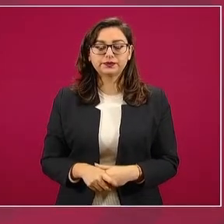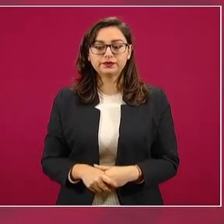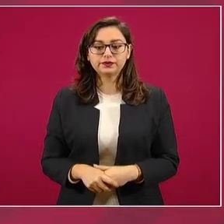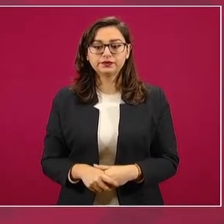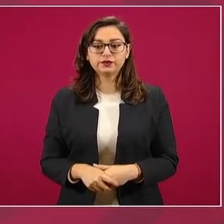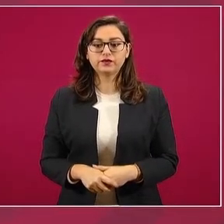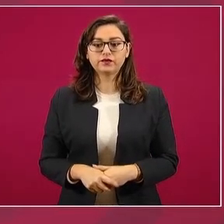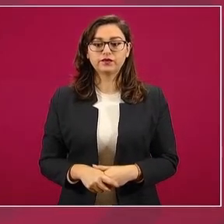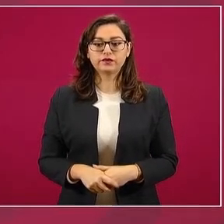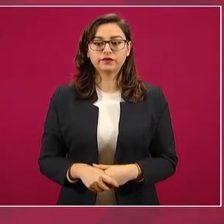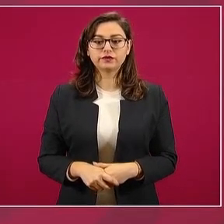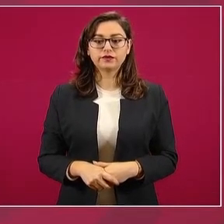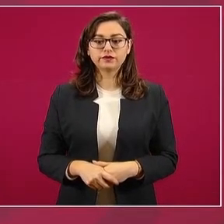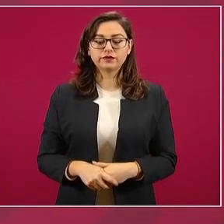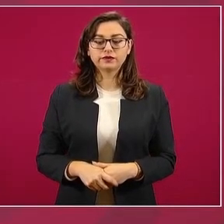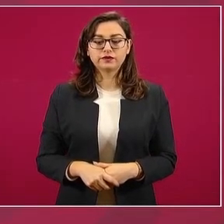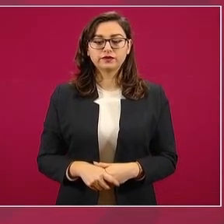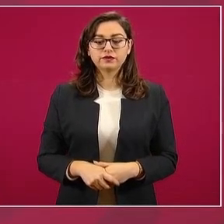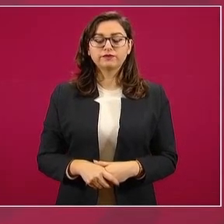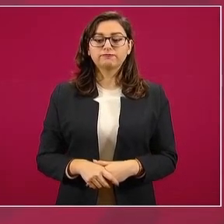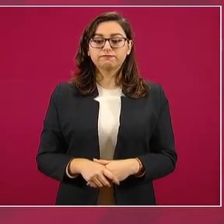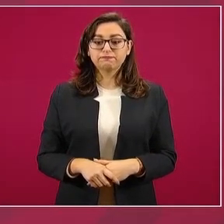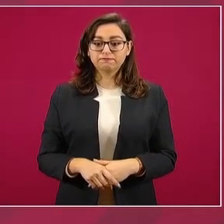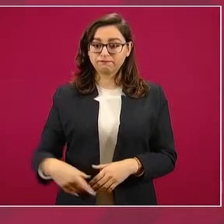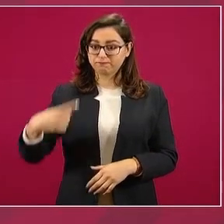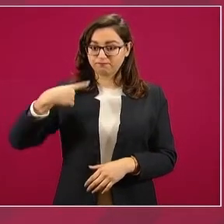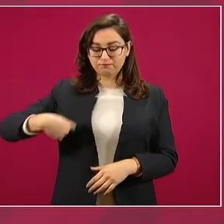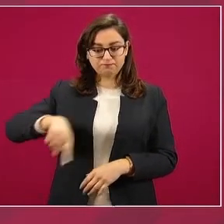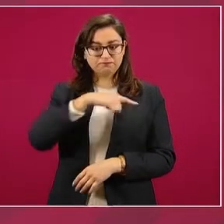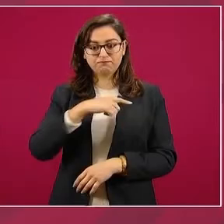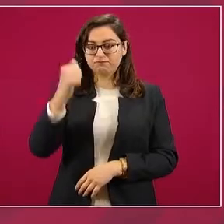puesto por delante la libertad.